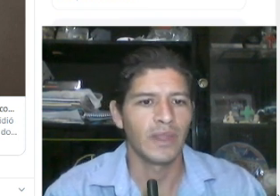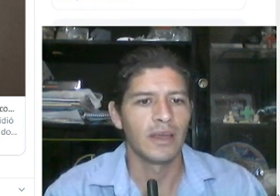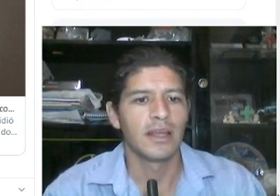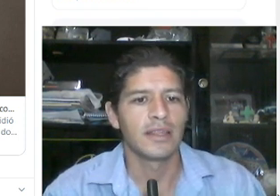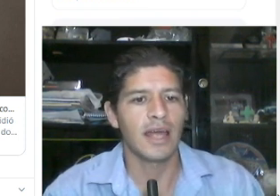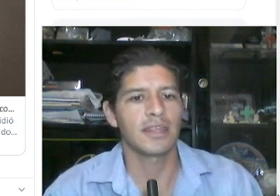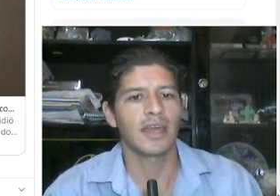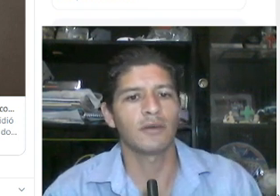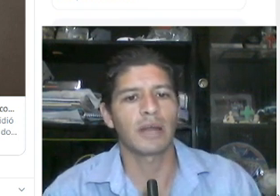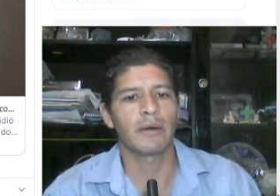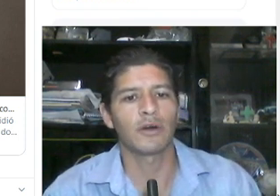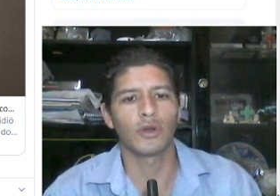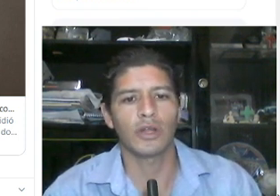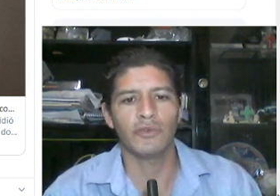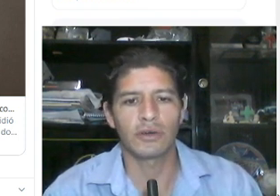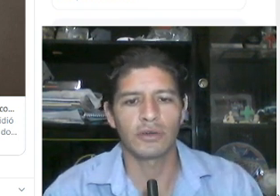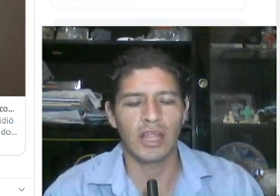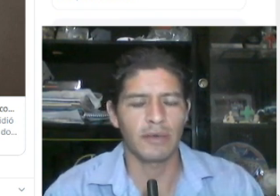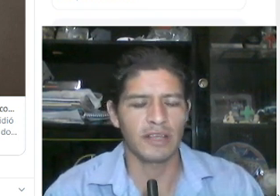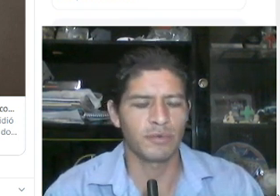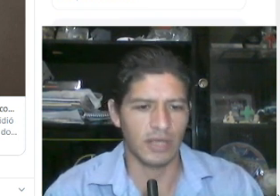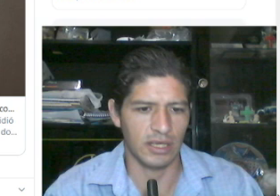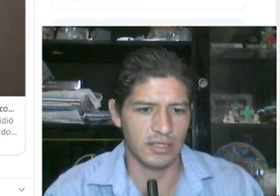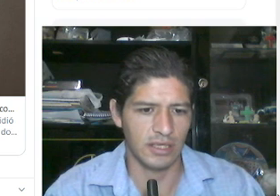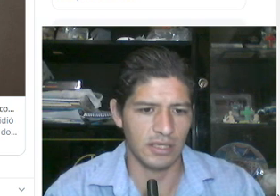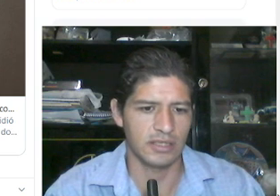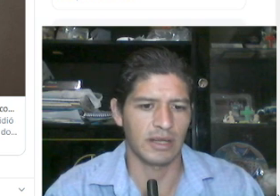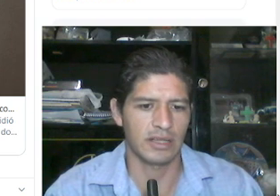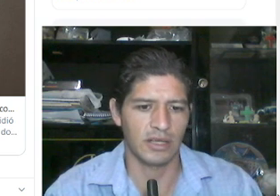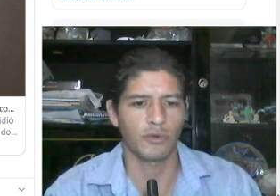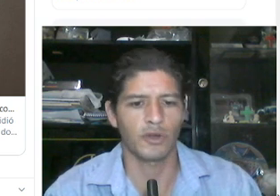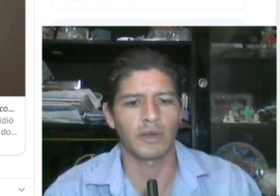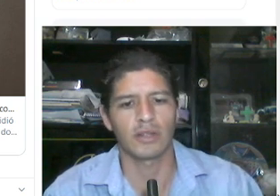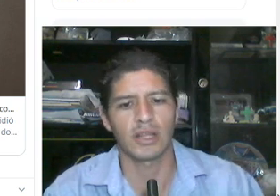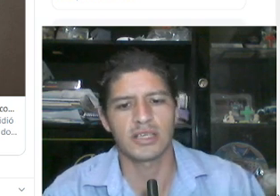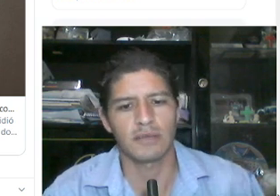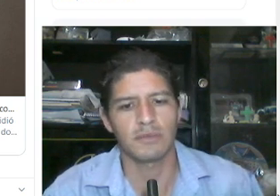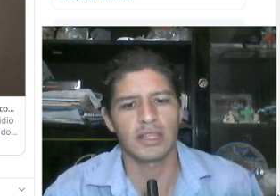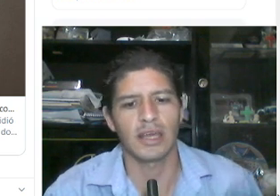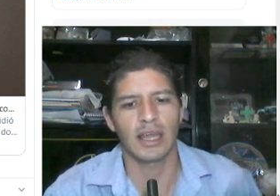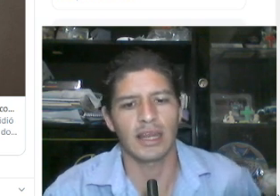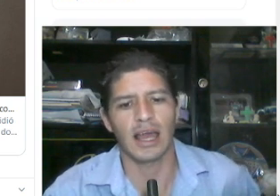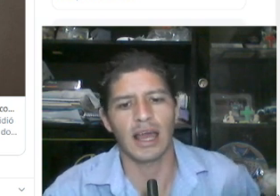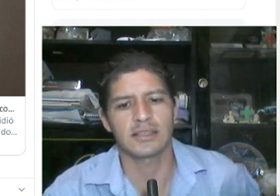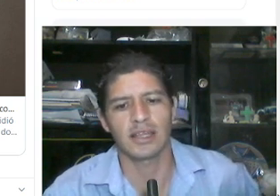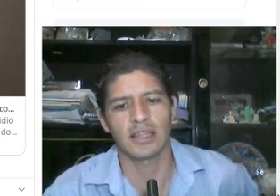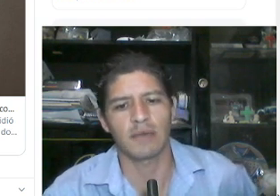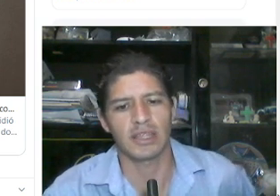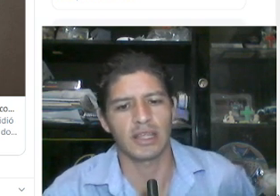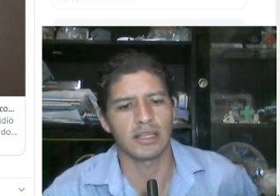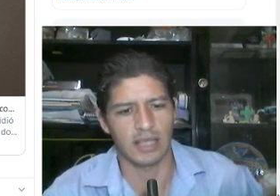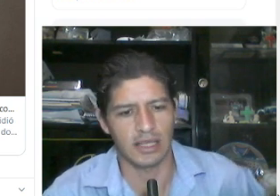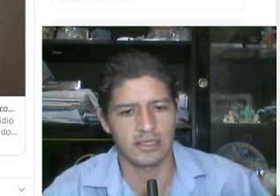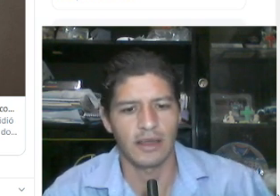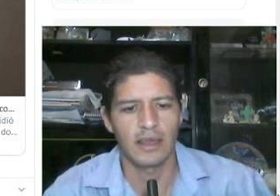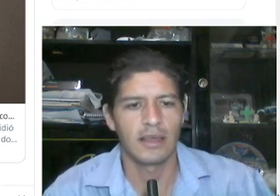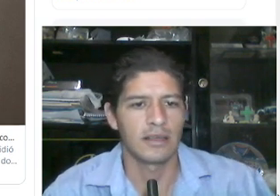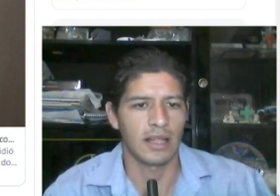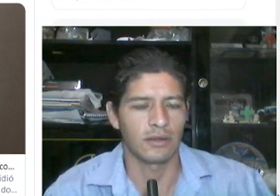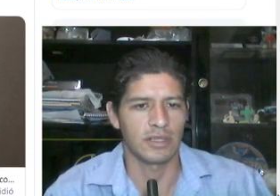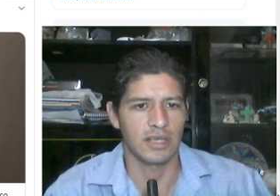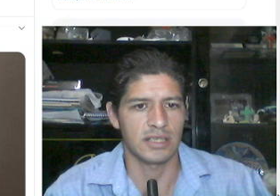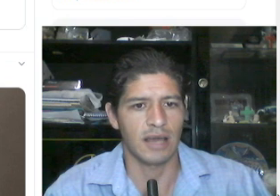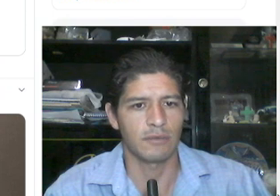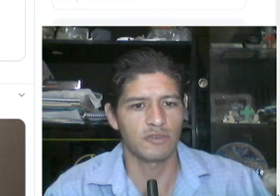nadie deja un trabajo honorífico nada más porque si dice vanesa robio mano derecha de mide en hacienda pide licencia